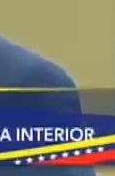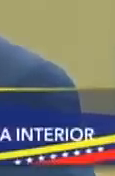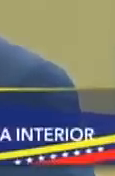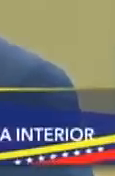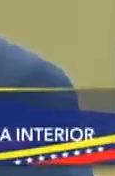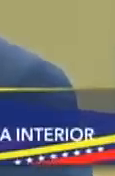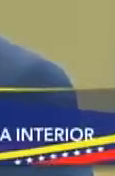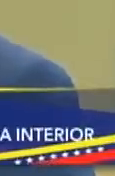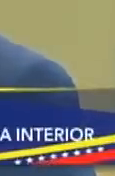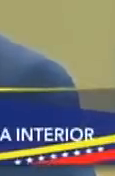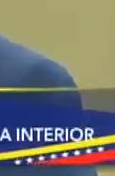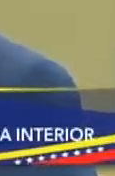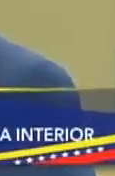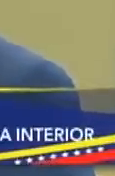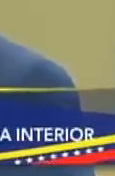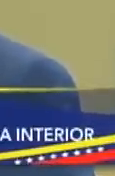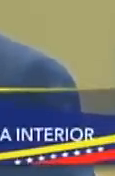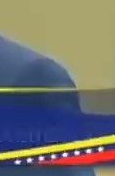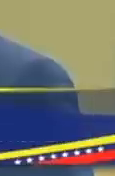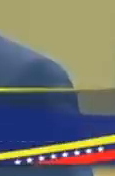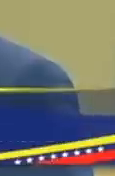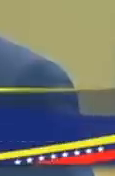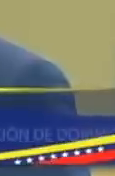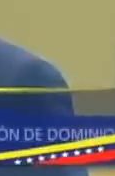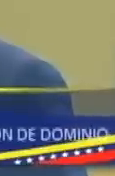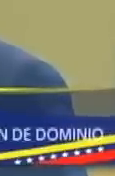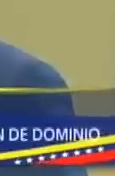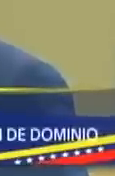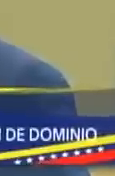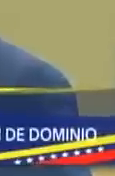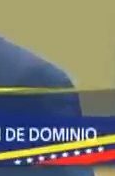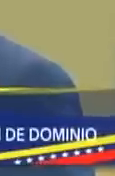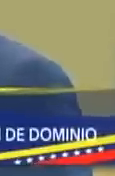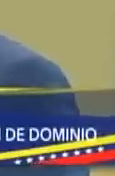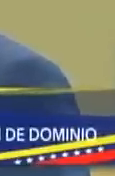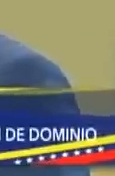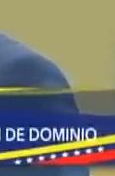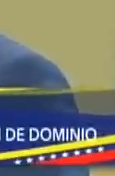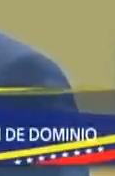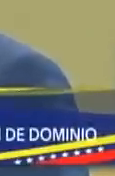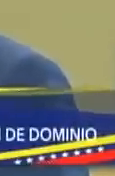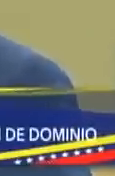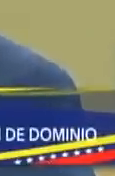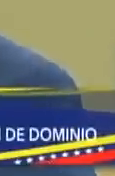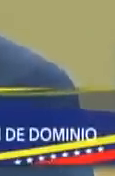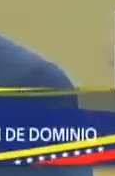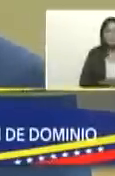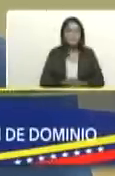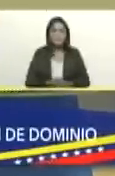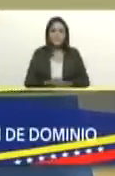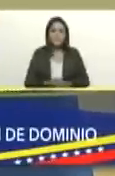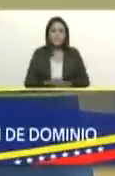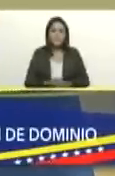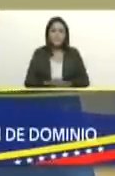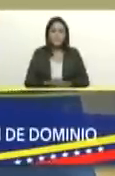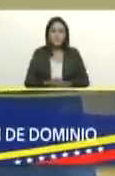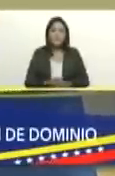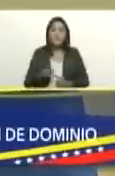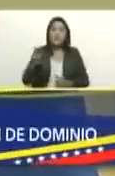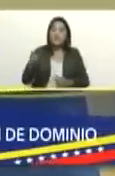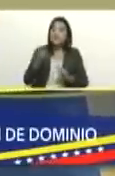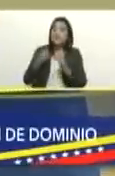esta ley prevé que cuando sea necesario se pudiera hacer la venta anticipada ese enero va a un fondo hasta tanto se